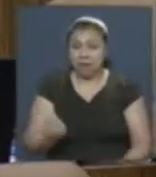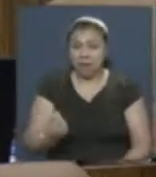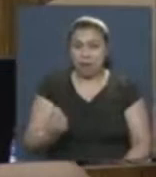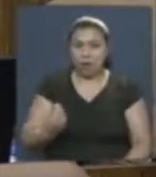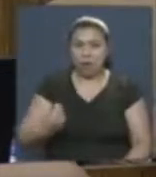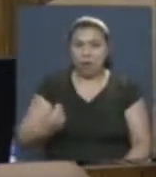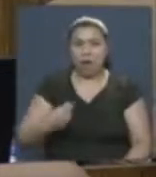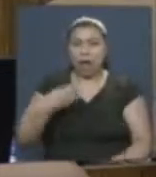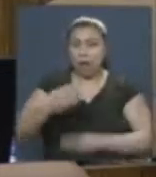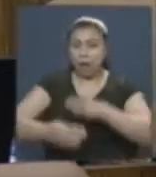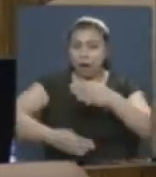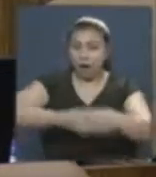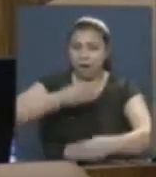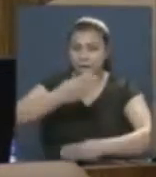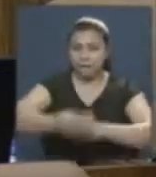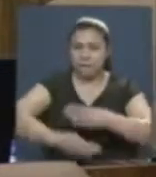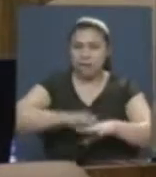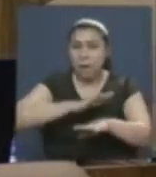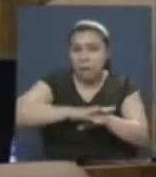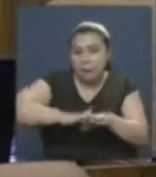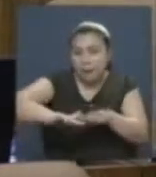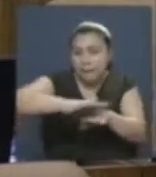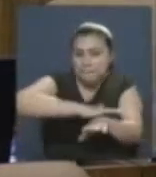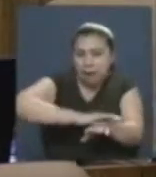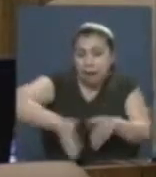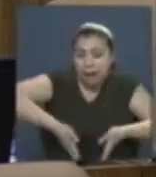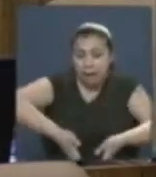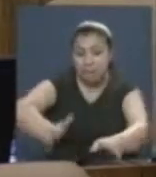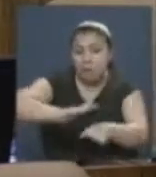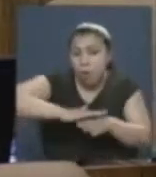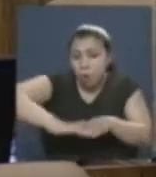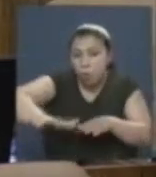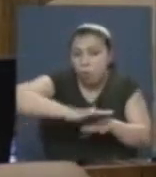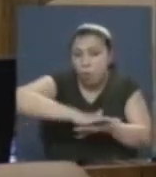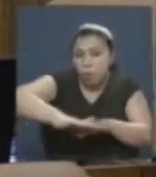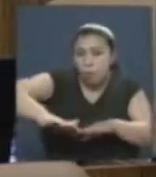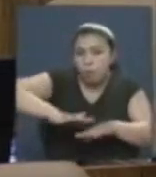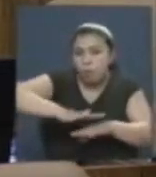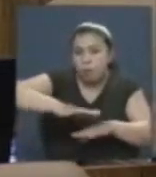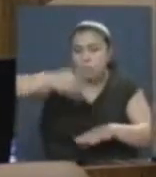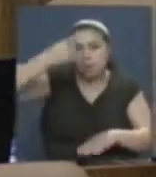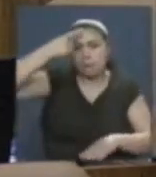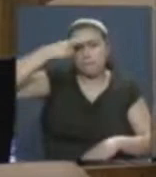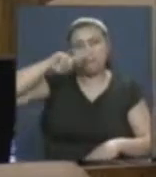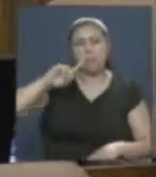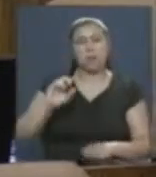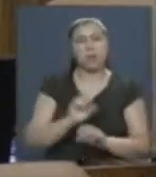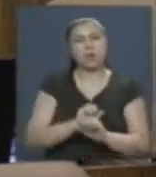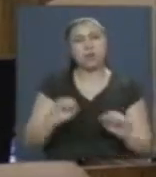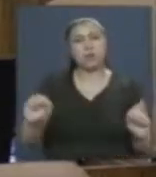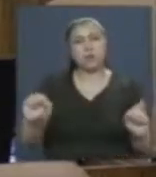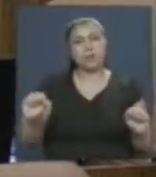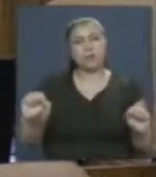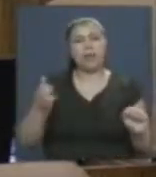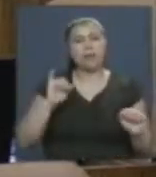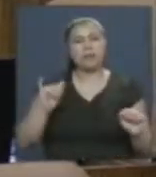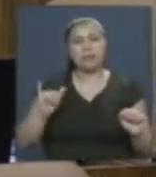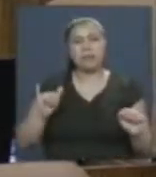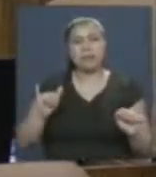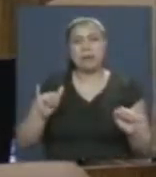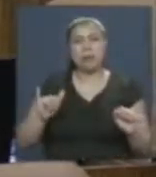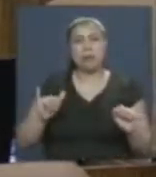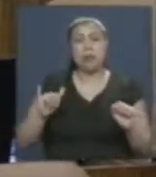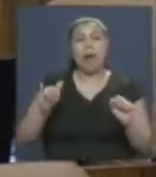avance en materia de pavimentación, en materia de camino. Pero no podemos estar permanentemente aplaudiendo un metro